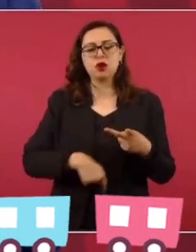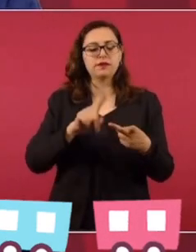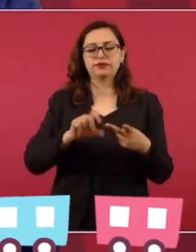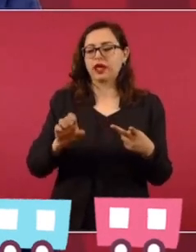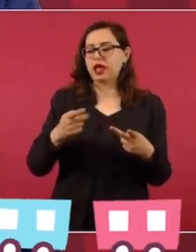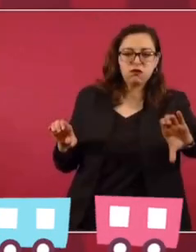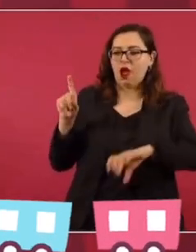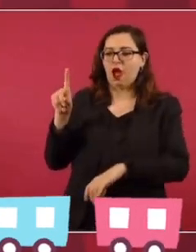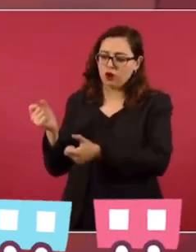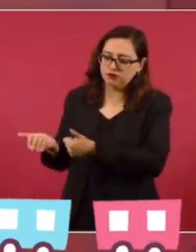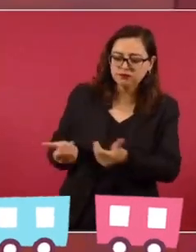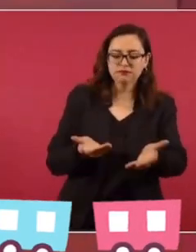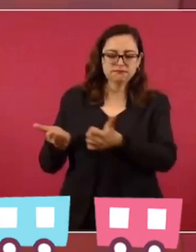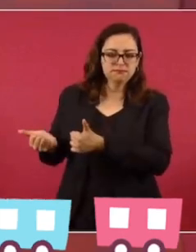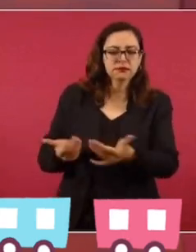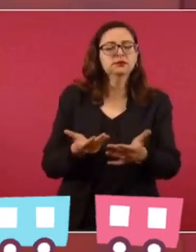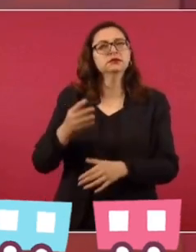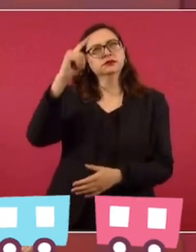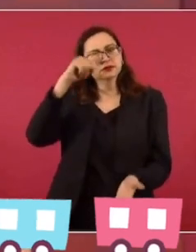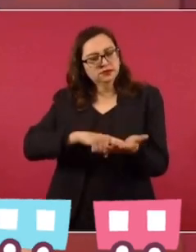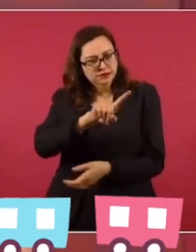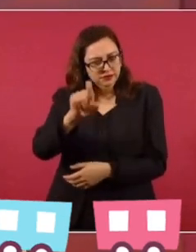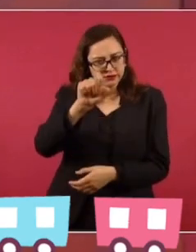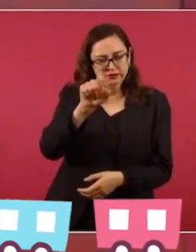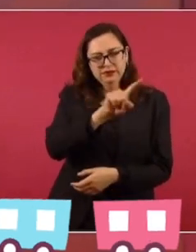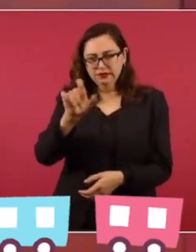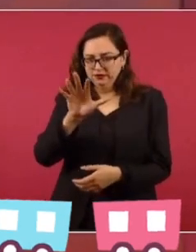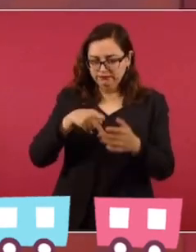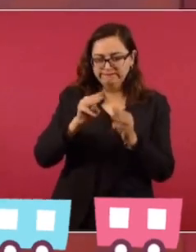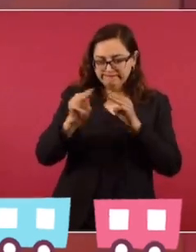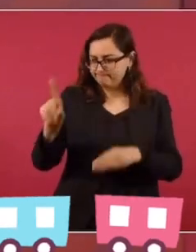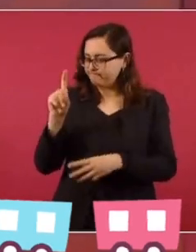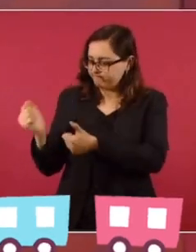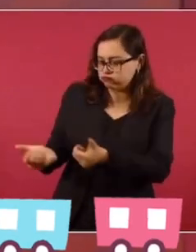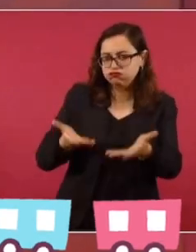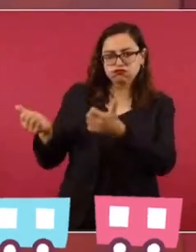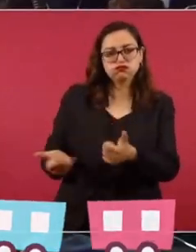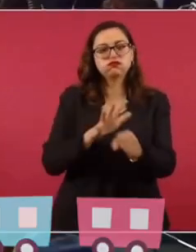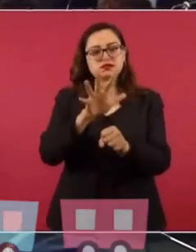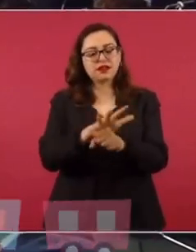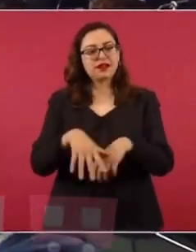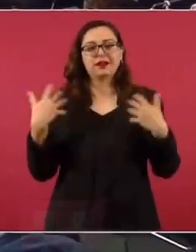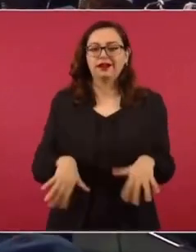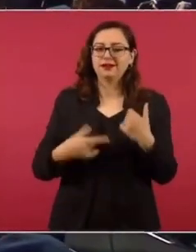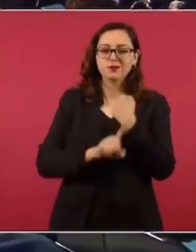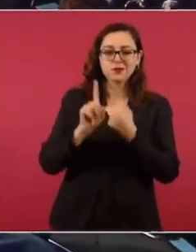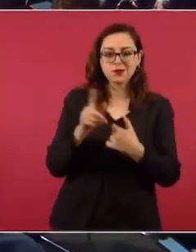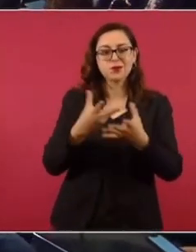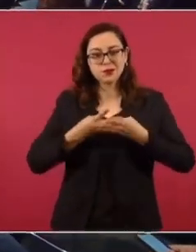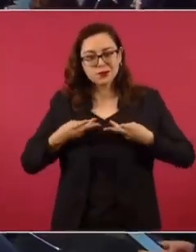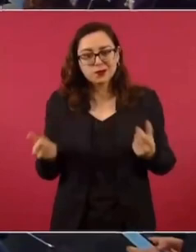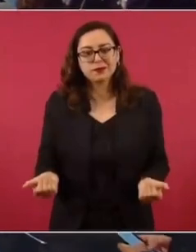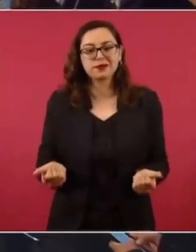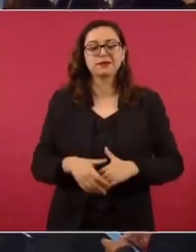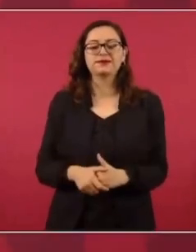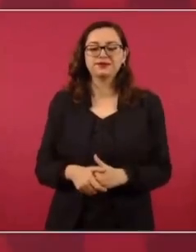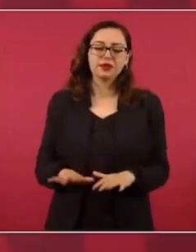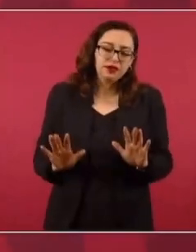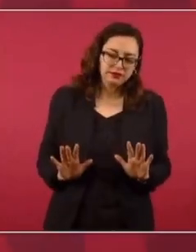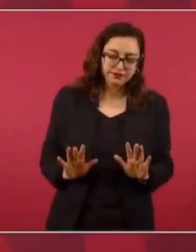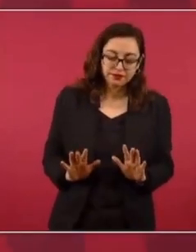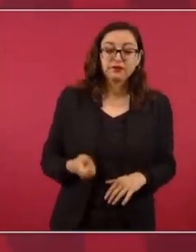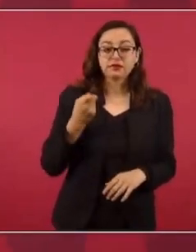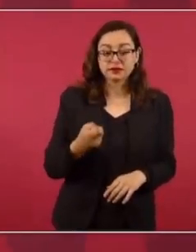haciendo un acueducto de como 120, 150 kilómetros y no les va a faltar agua. Ya se resuelve el problema. Bueno,